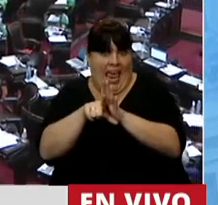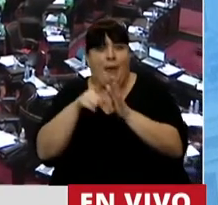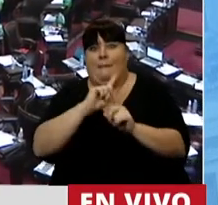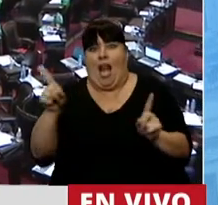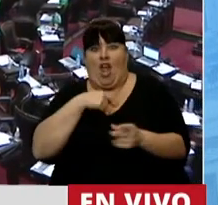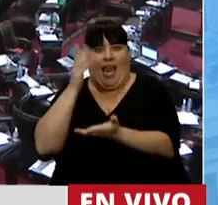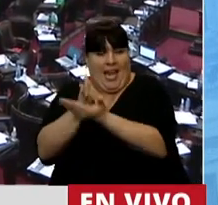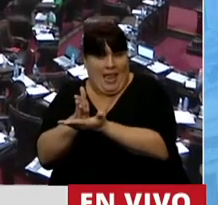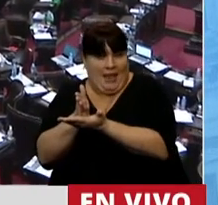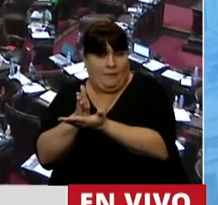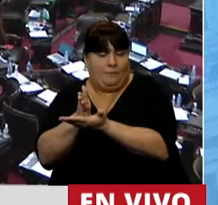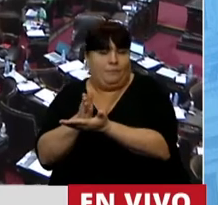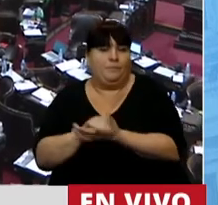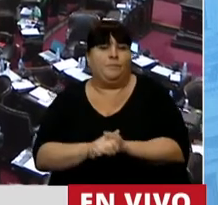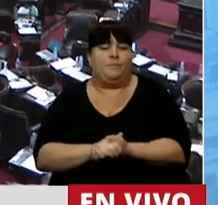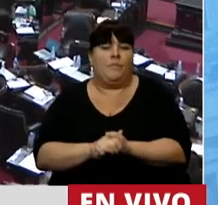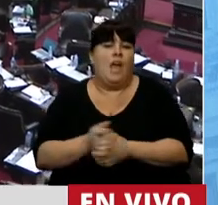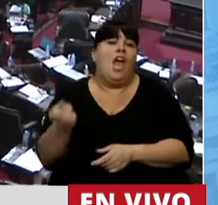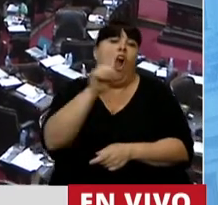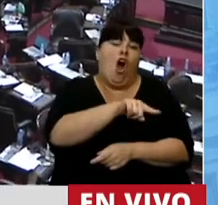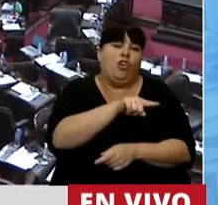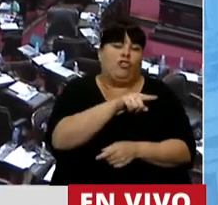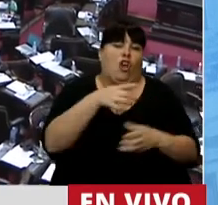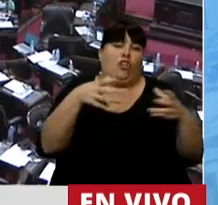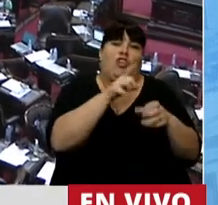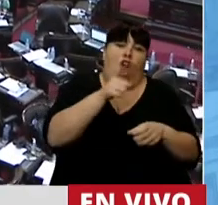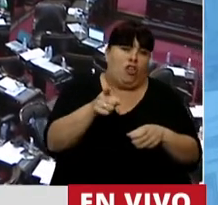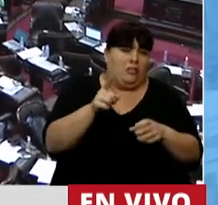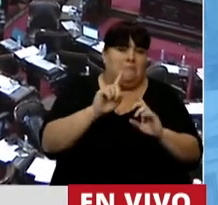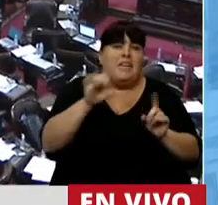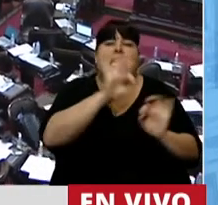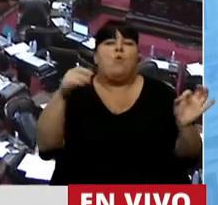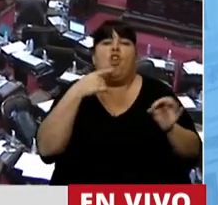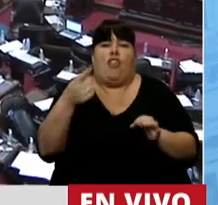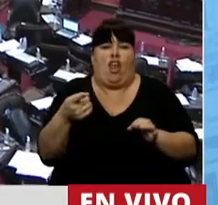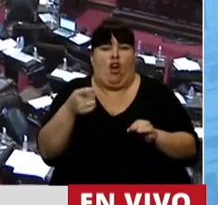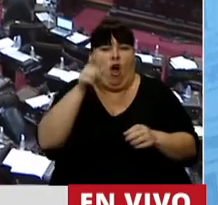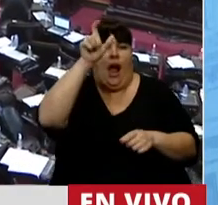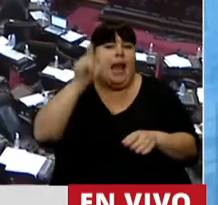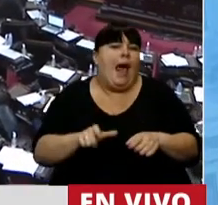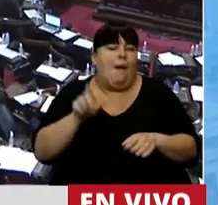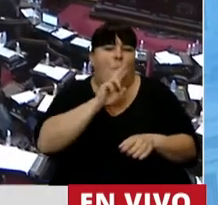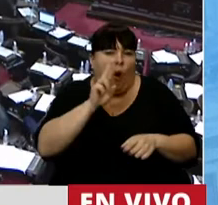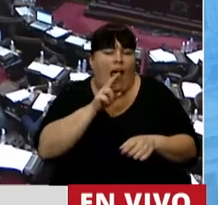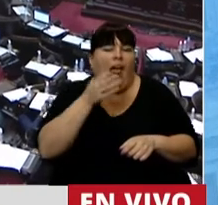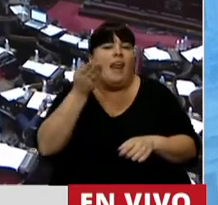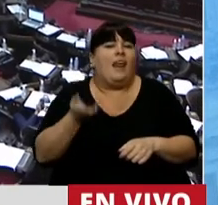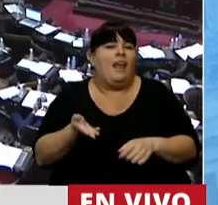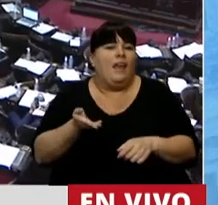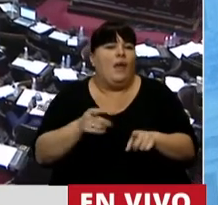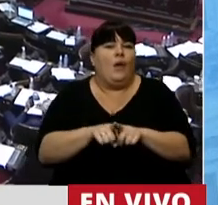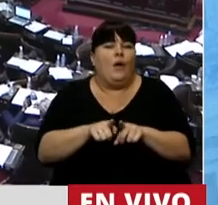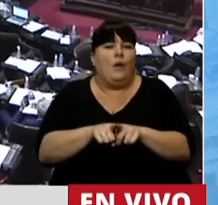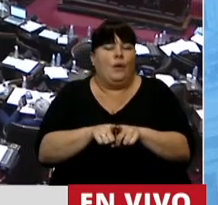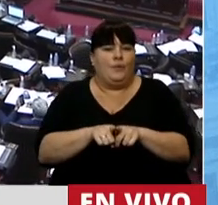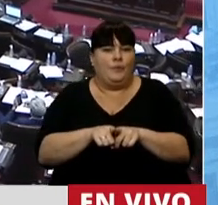despenalización, y los que están, y las que están en contra, a nadie escuché decir que se trata de